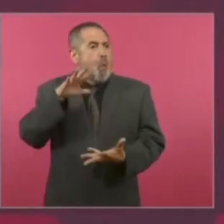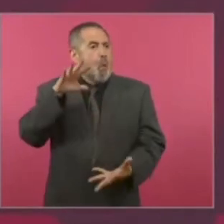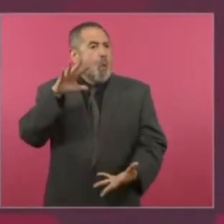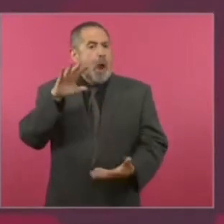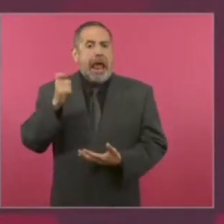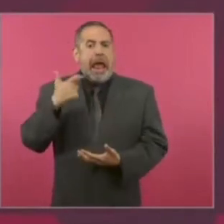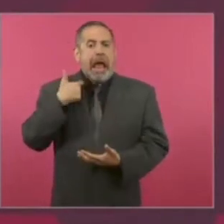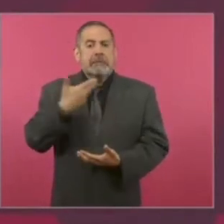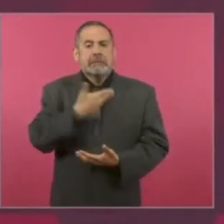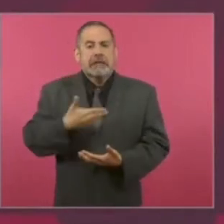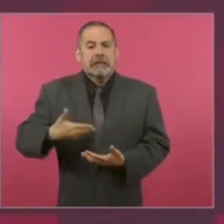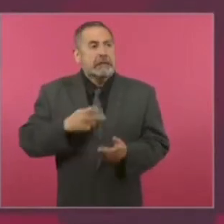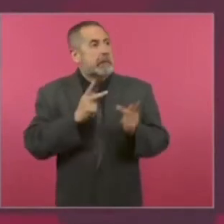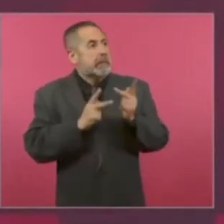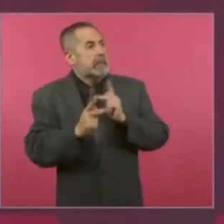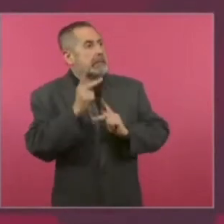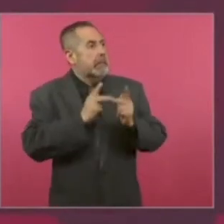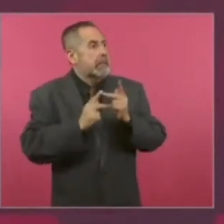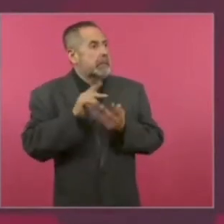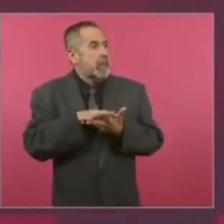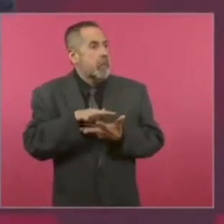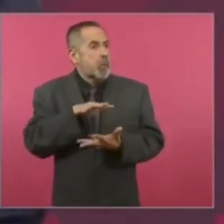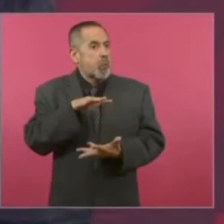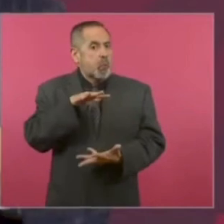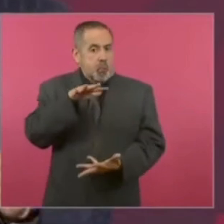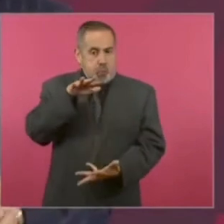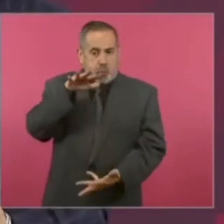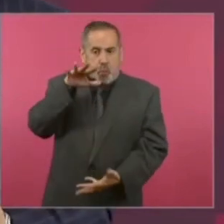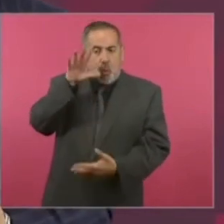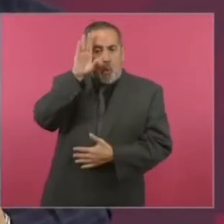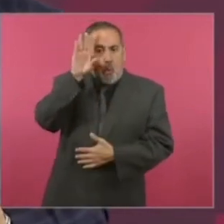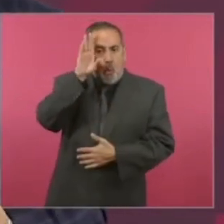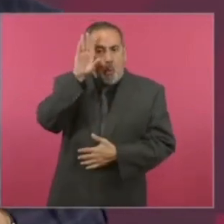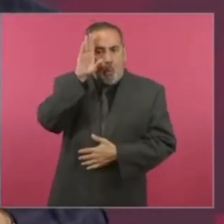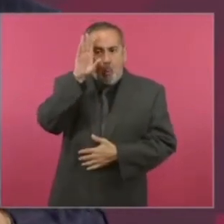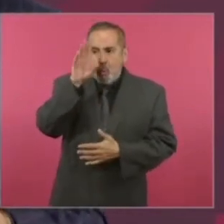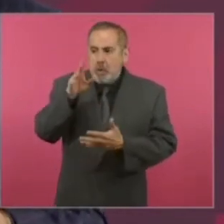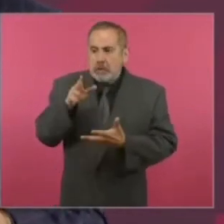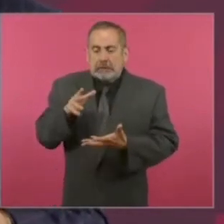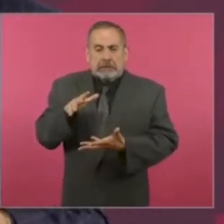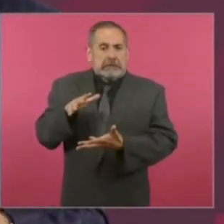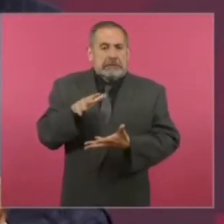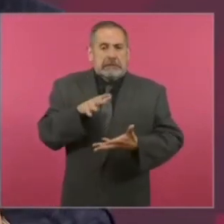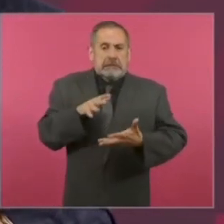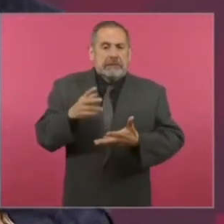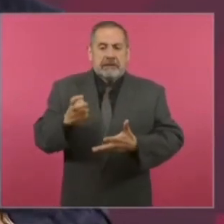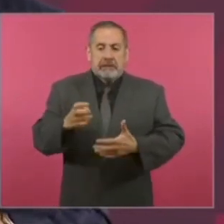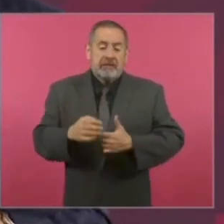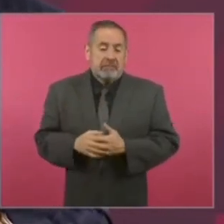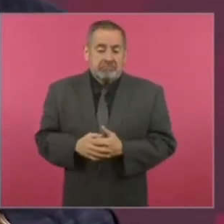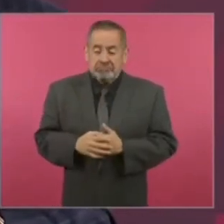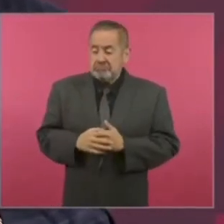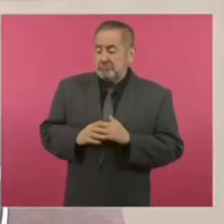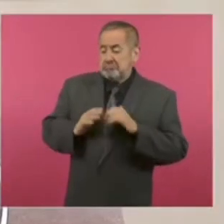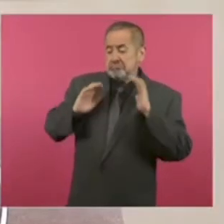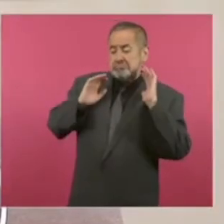desatendieron de su